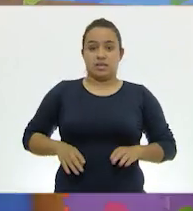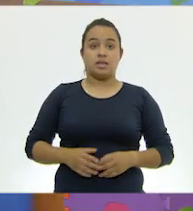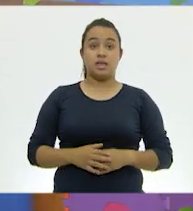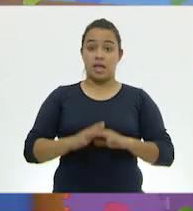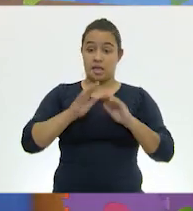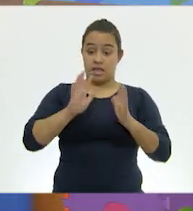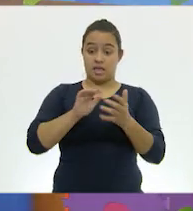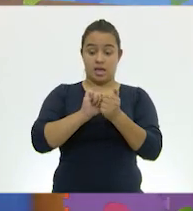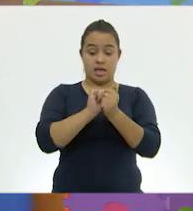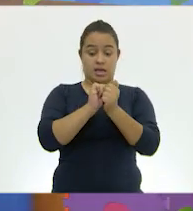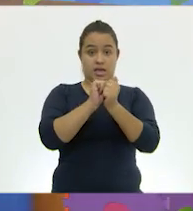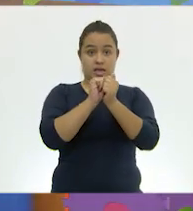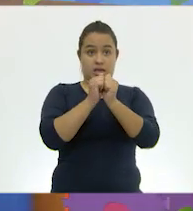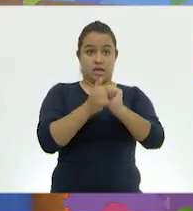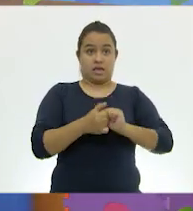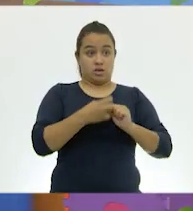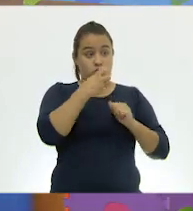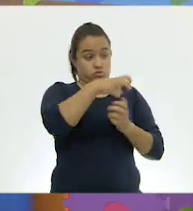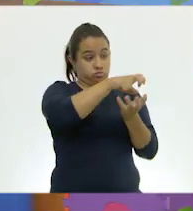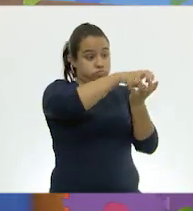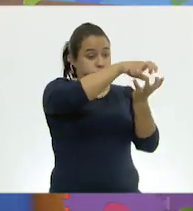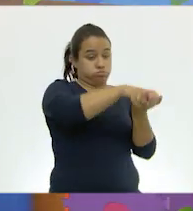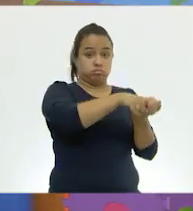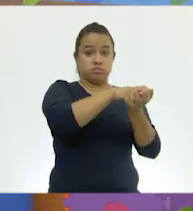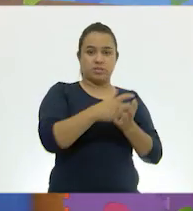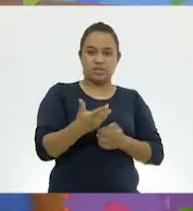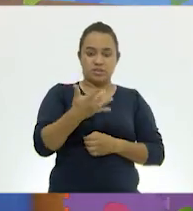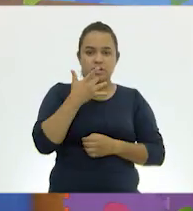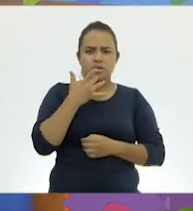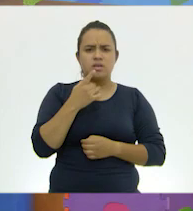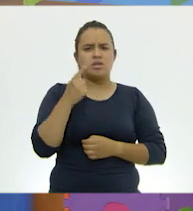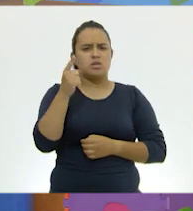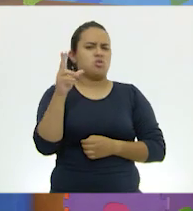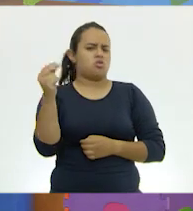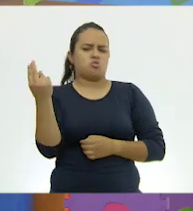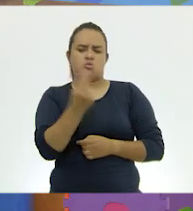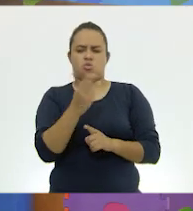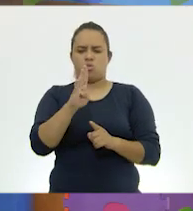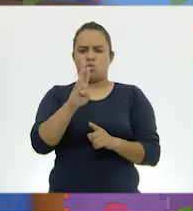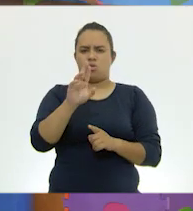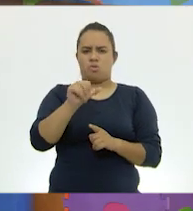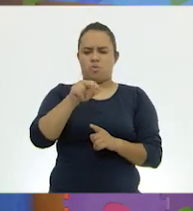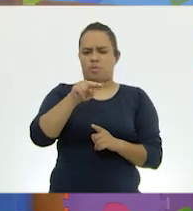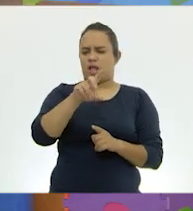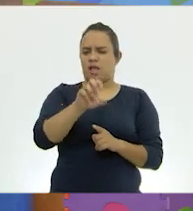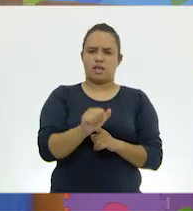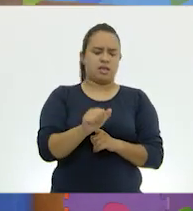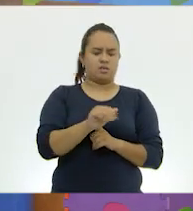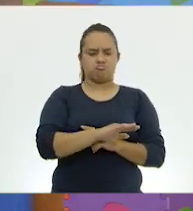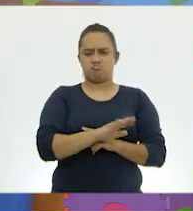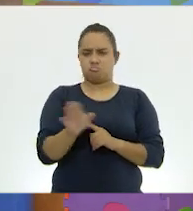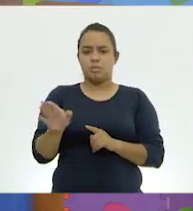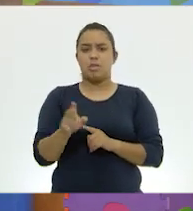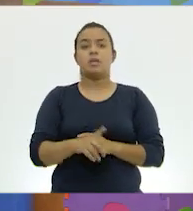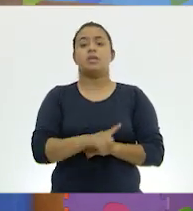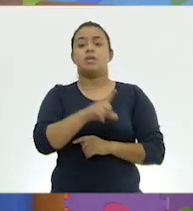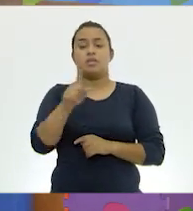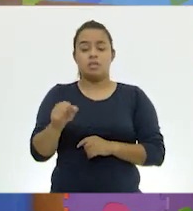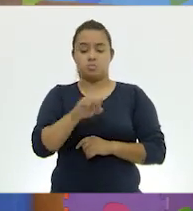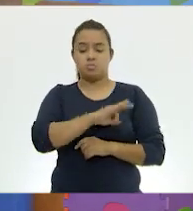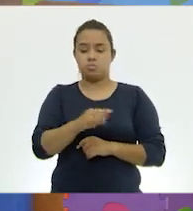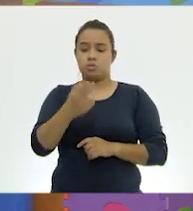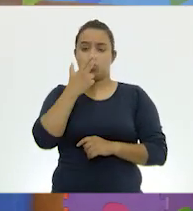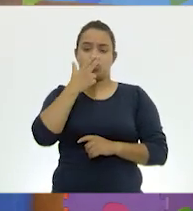ya están desarrolladas de esta manera, podemos decir que ya no necesitan branquias, ya no las van a tener, y entonces pueden utilizar